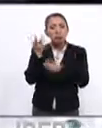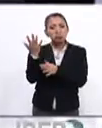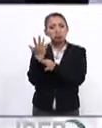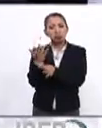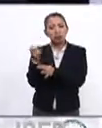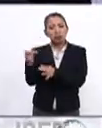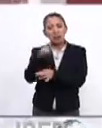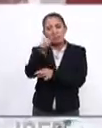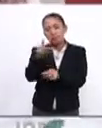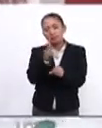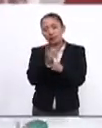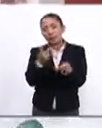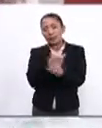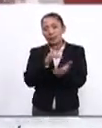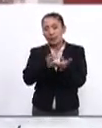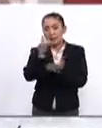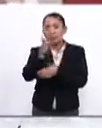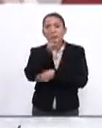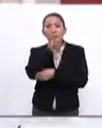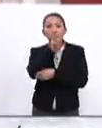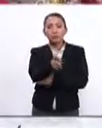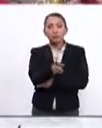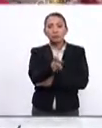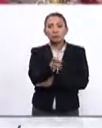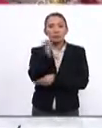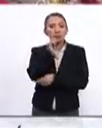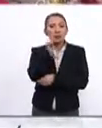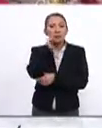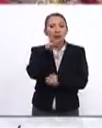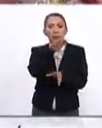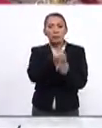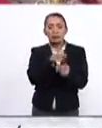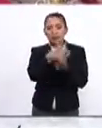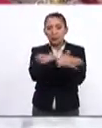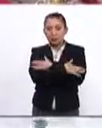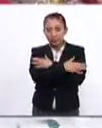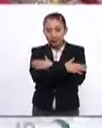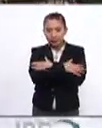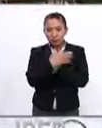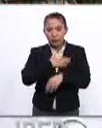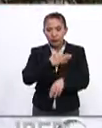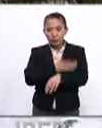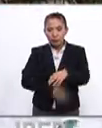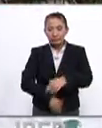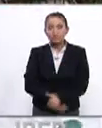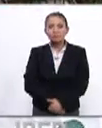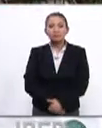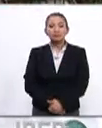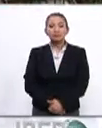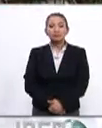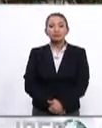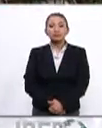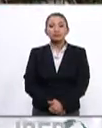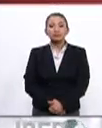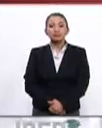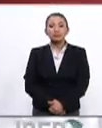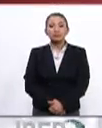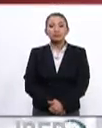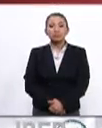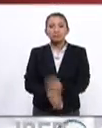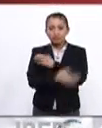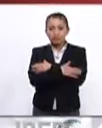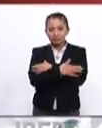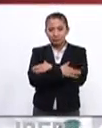por supuesto les daremos seguimiento gracias por tu reporte como siempre muy completo un fuerte abrazo muy buenas tardes un